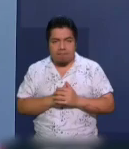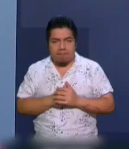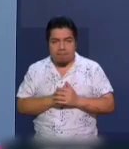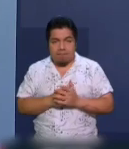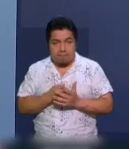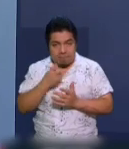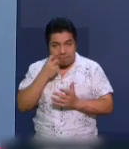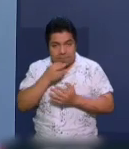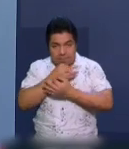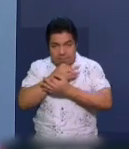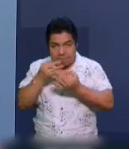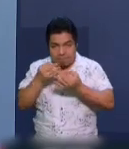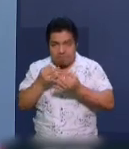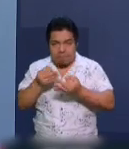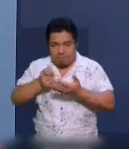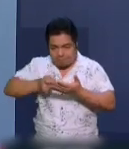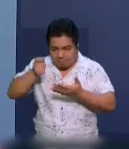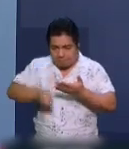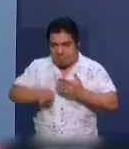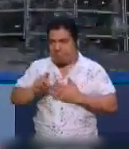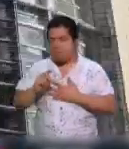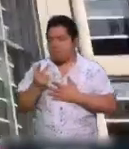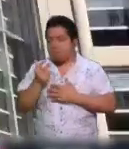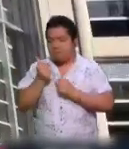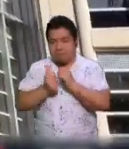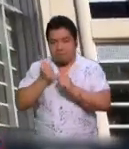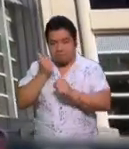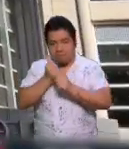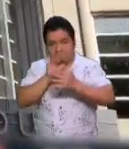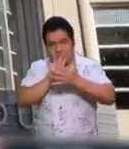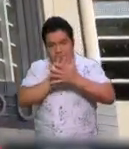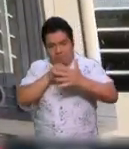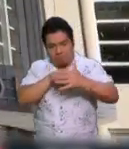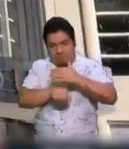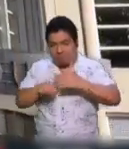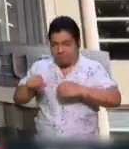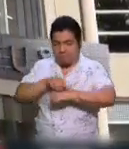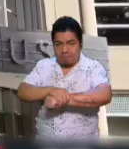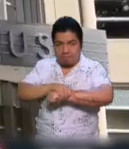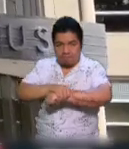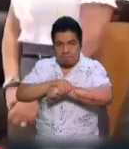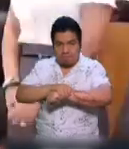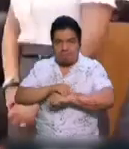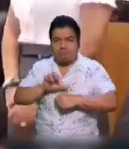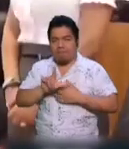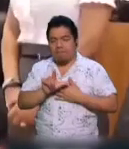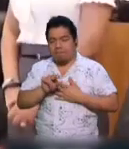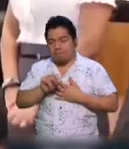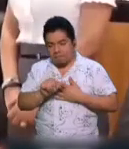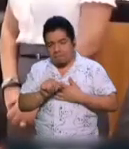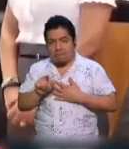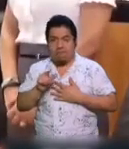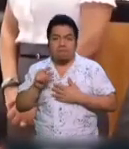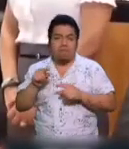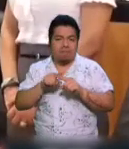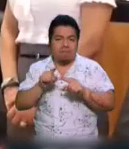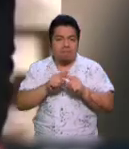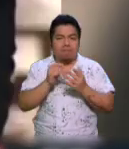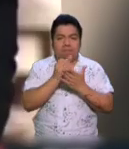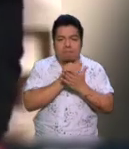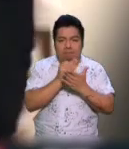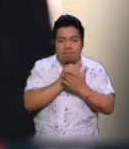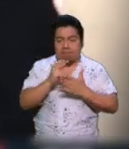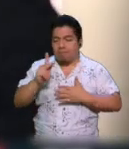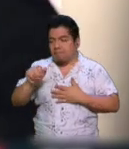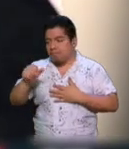Tras darse a conocer la sentencia de más de 38 años en prisión de la mano derecha de Felipe Calderón y Genaro García Luna, legisladores de Morena y el PAN